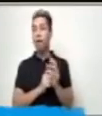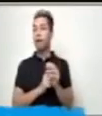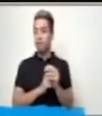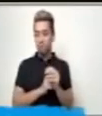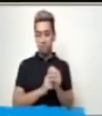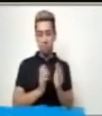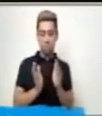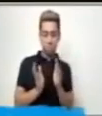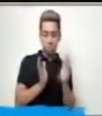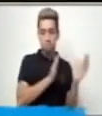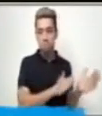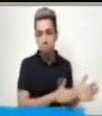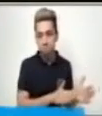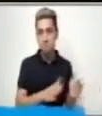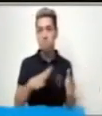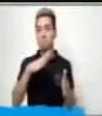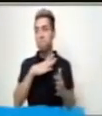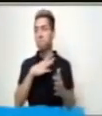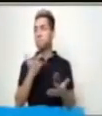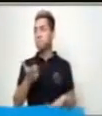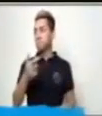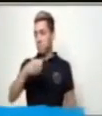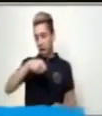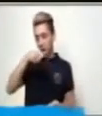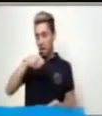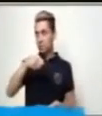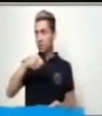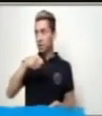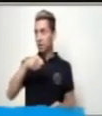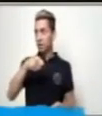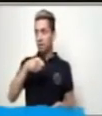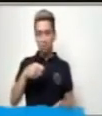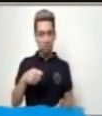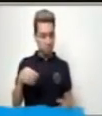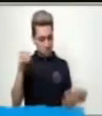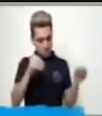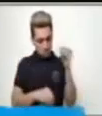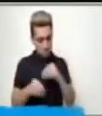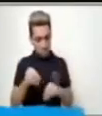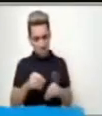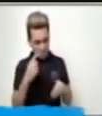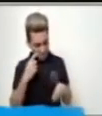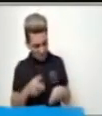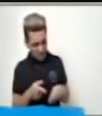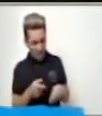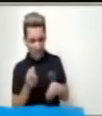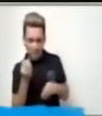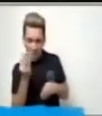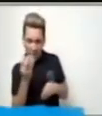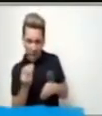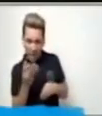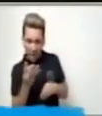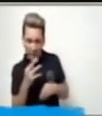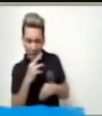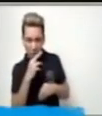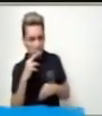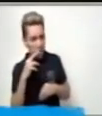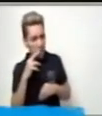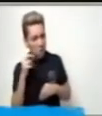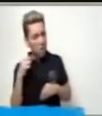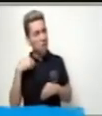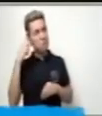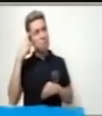hay una canasta con algo verde y algo rojo. Me imagino que es